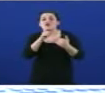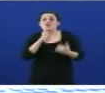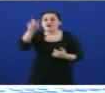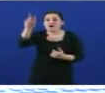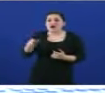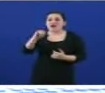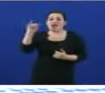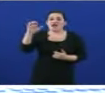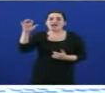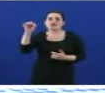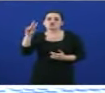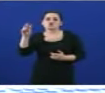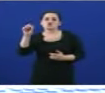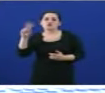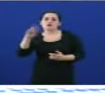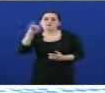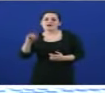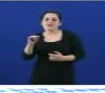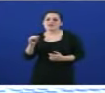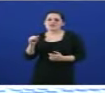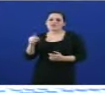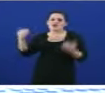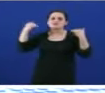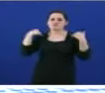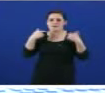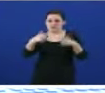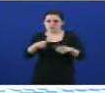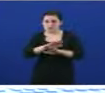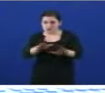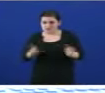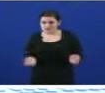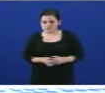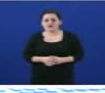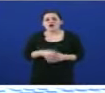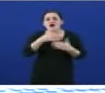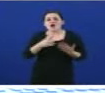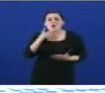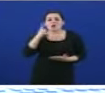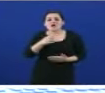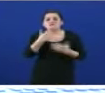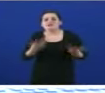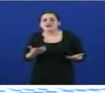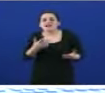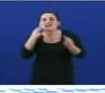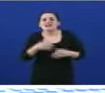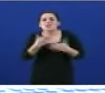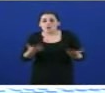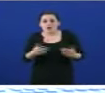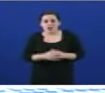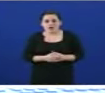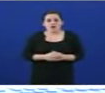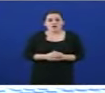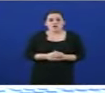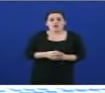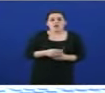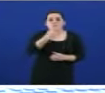Jesús Vázquez o frente do departamento. Pero miren, a realidade un ano despois imponse as súas promesas. Vostede